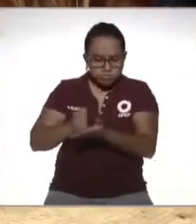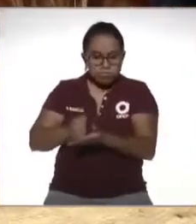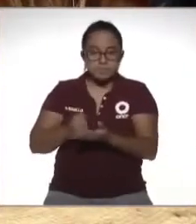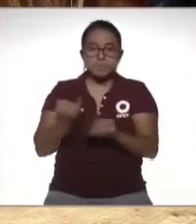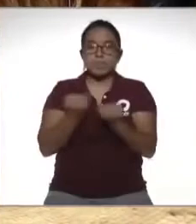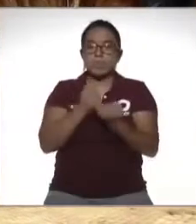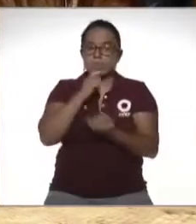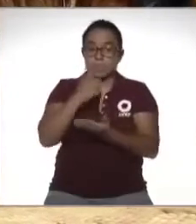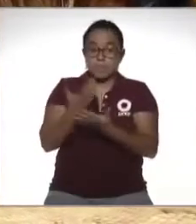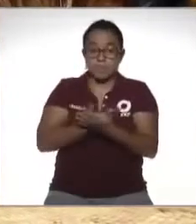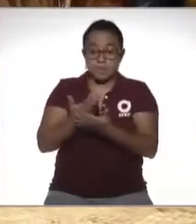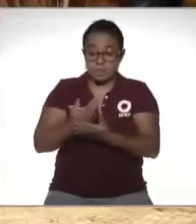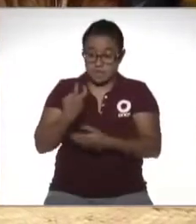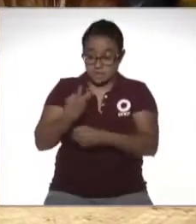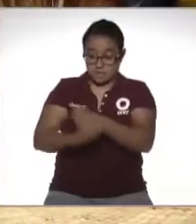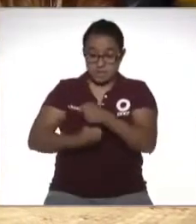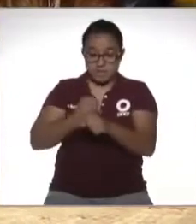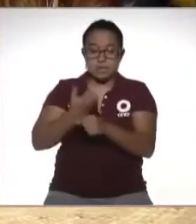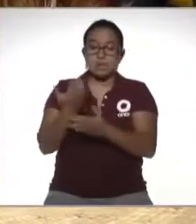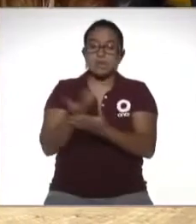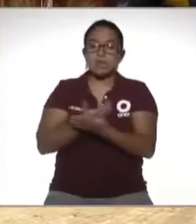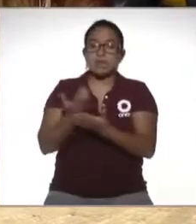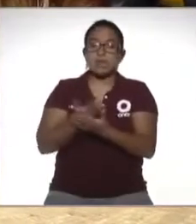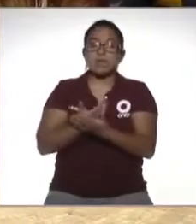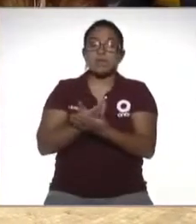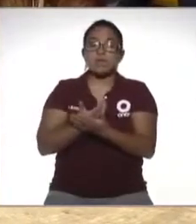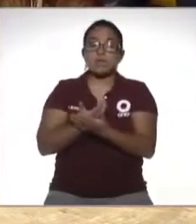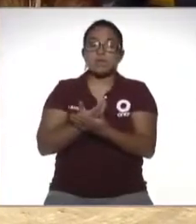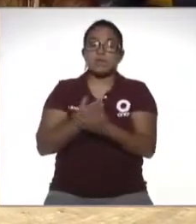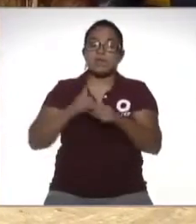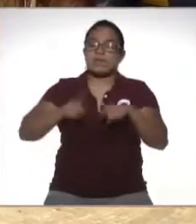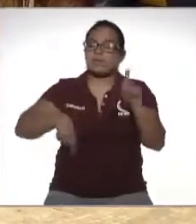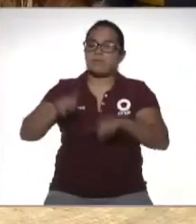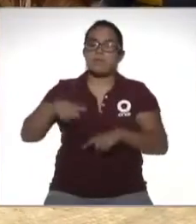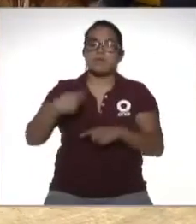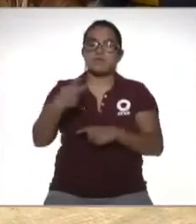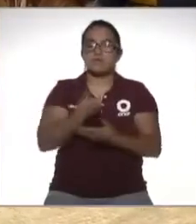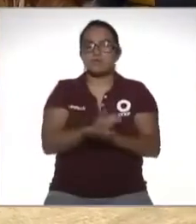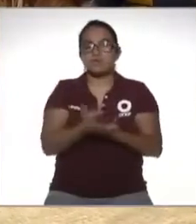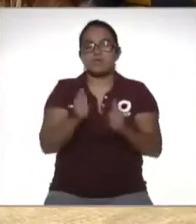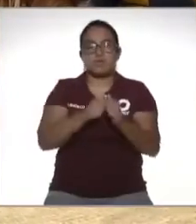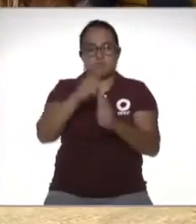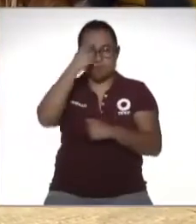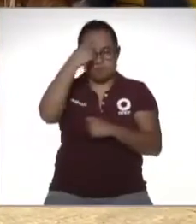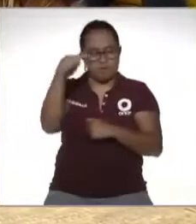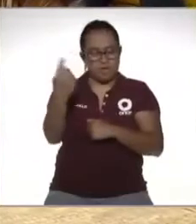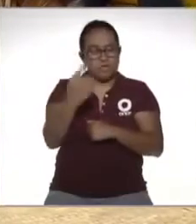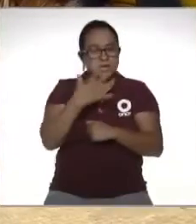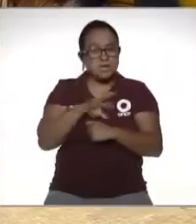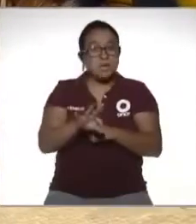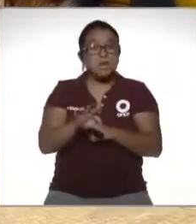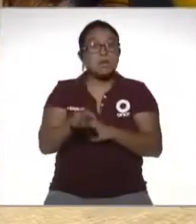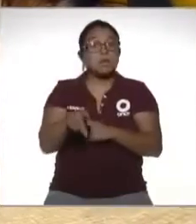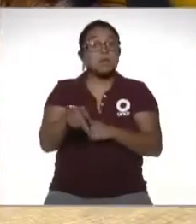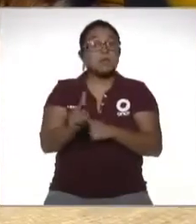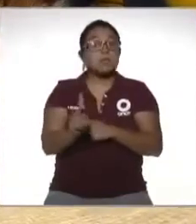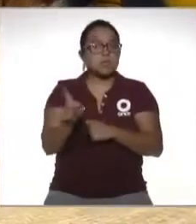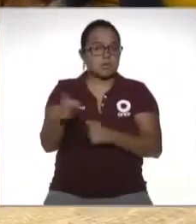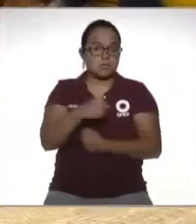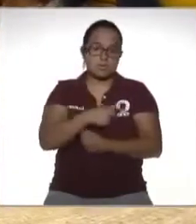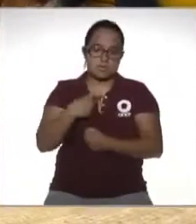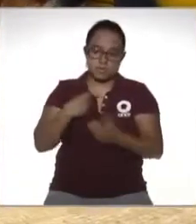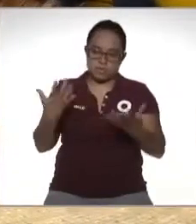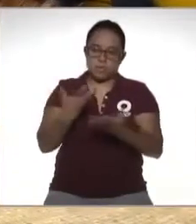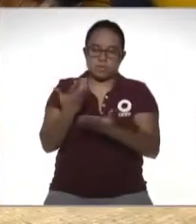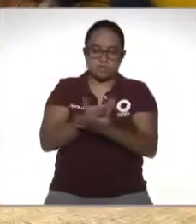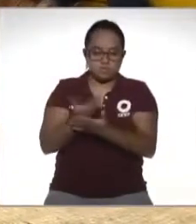contabilidad que hasta este año es una contabilidad hasta cierto punto dependiendo de los ingresos simplificada pero que pues tiene la obligación